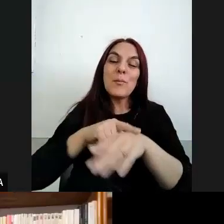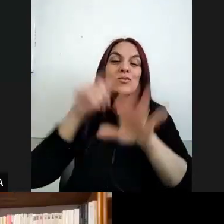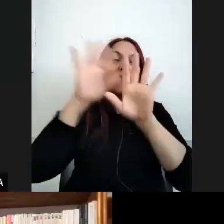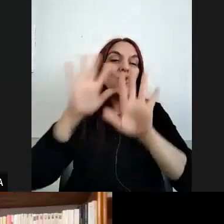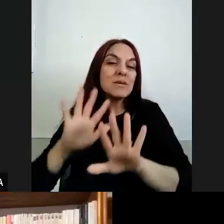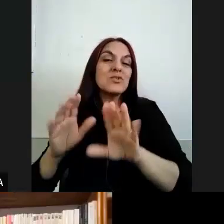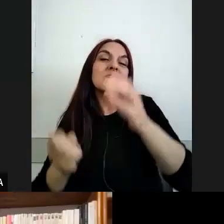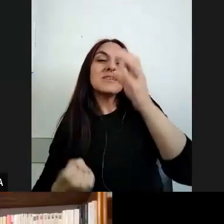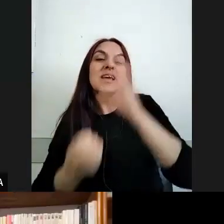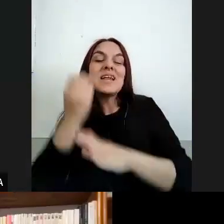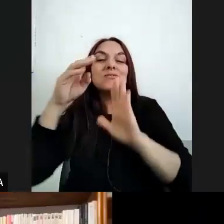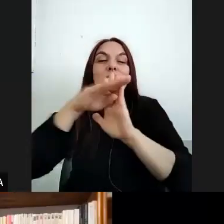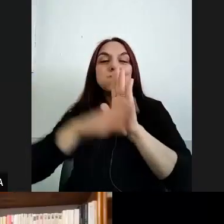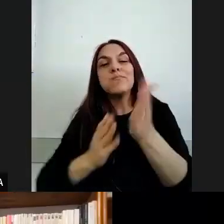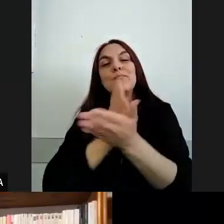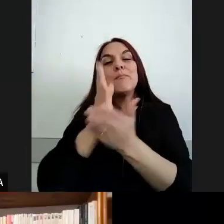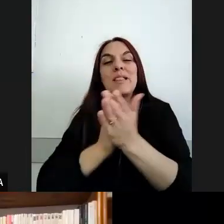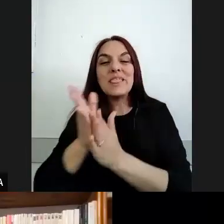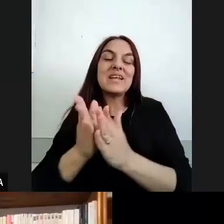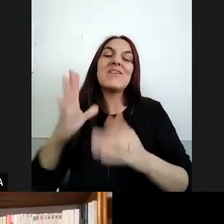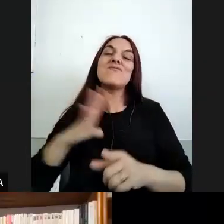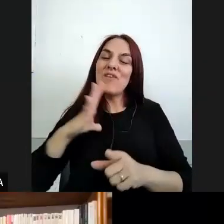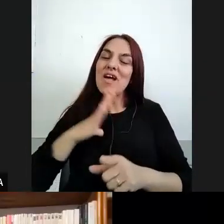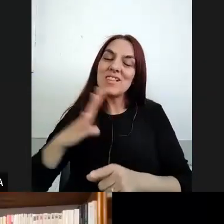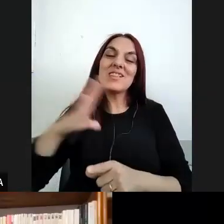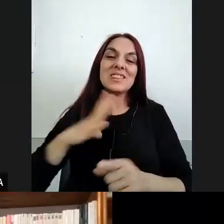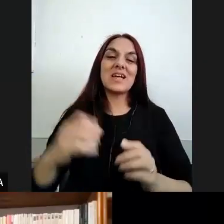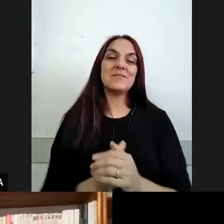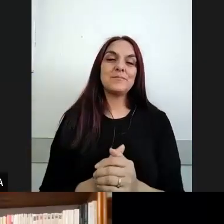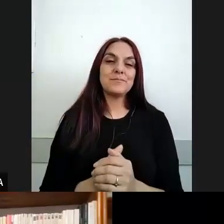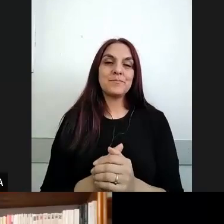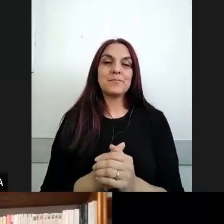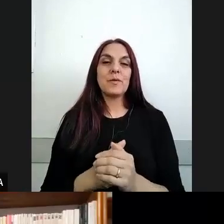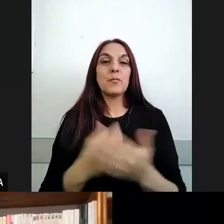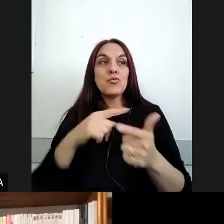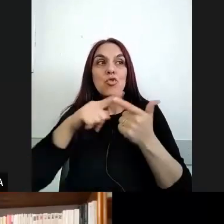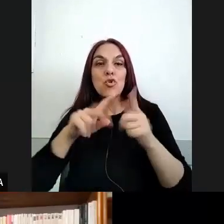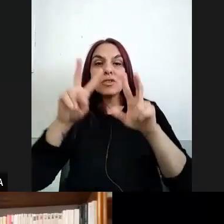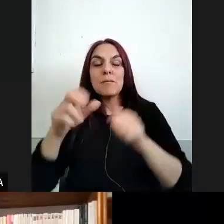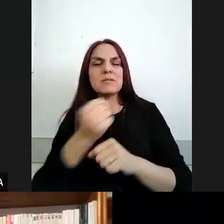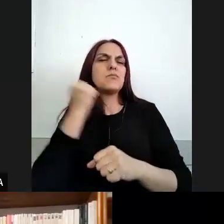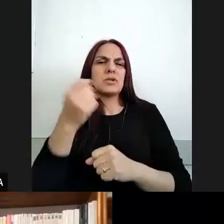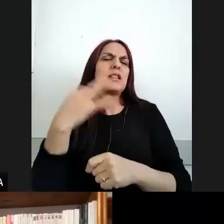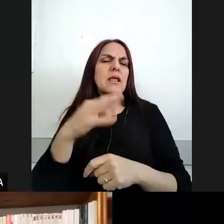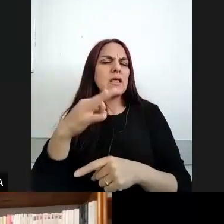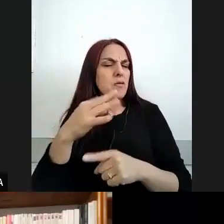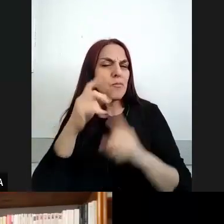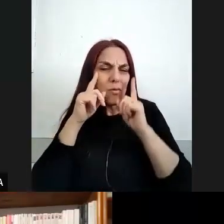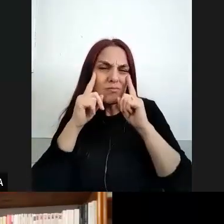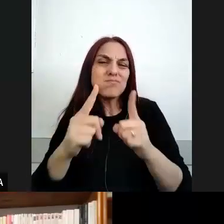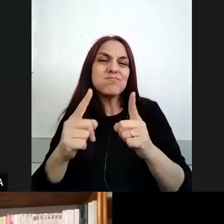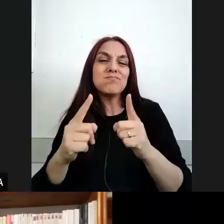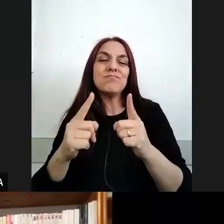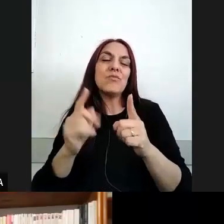curriculares creo que hay digamos dos cuestiones fundamentales a tener en cuenta como